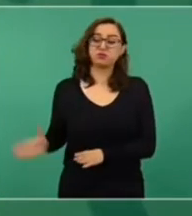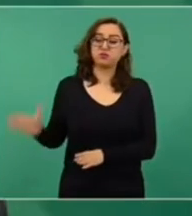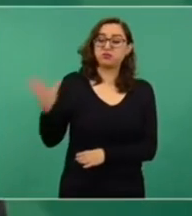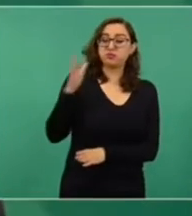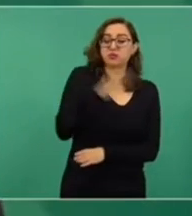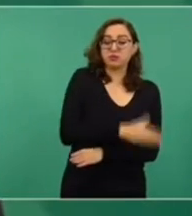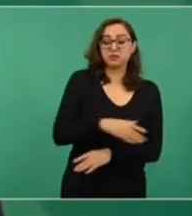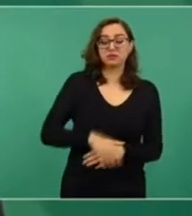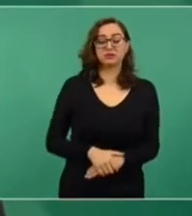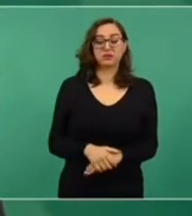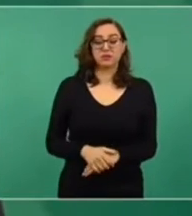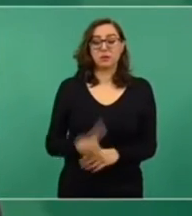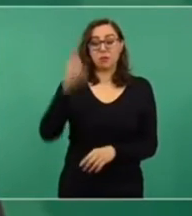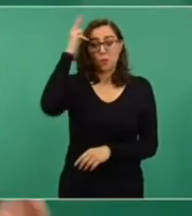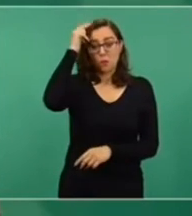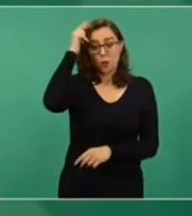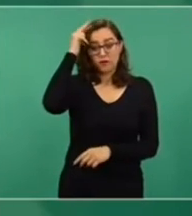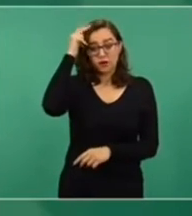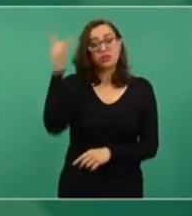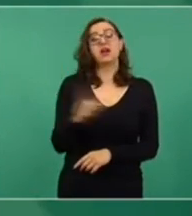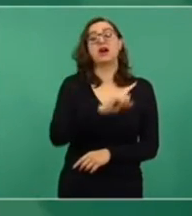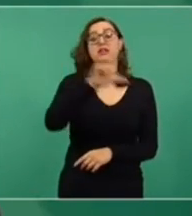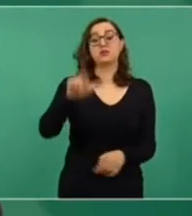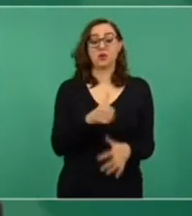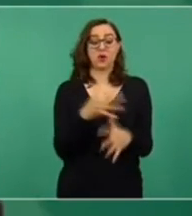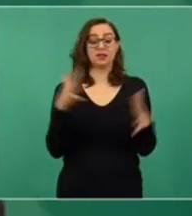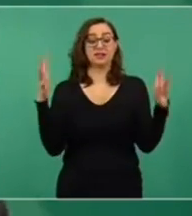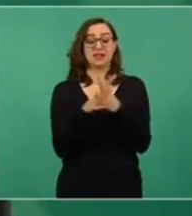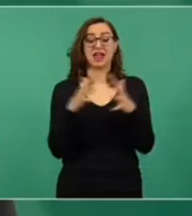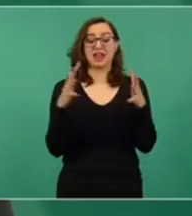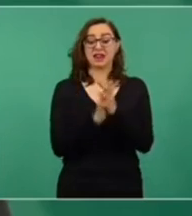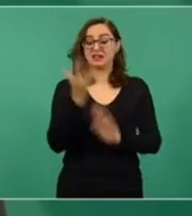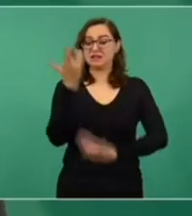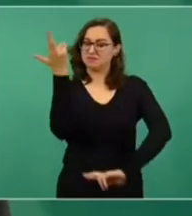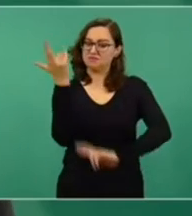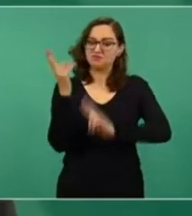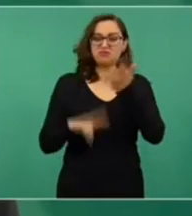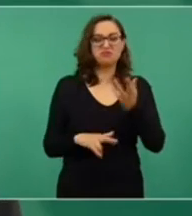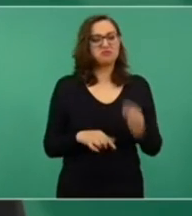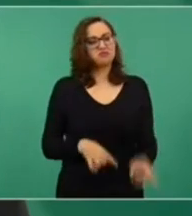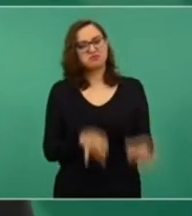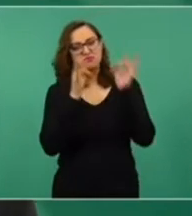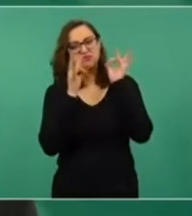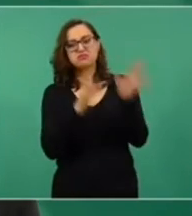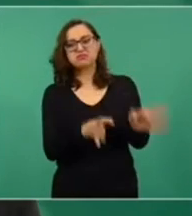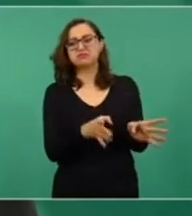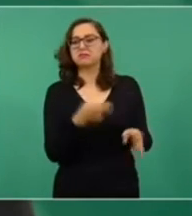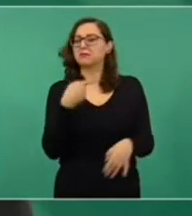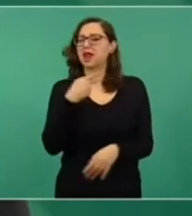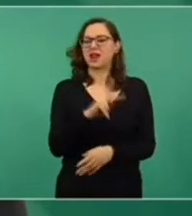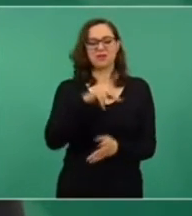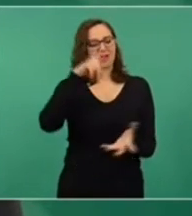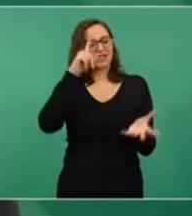revolución acabar con estos sistemas